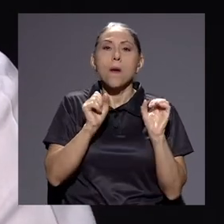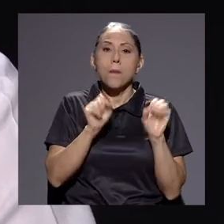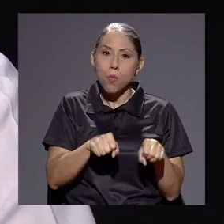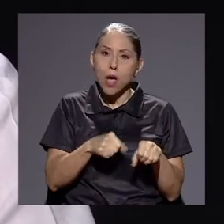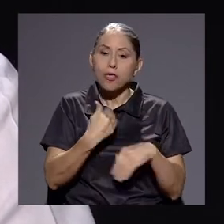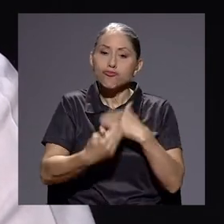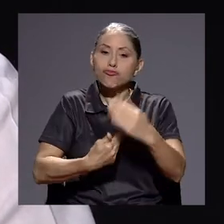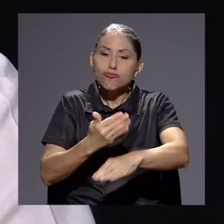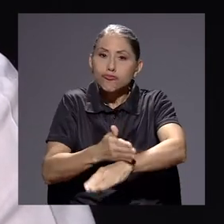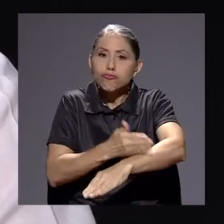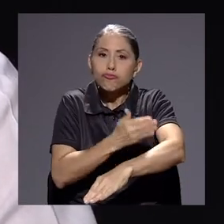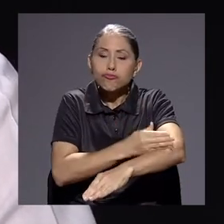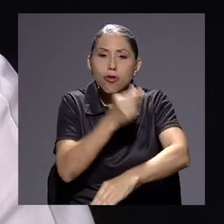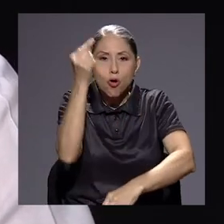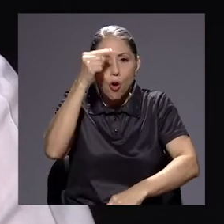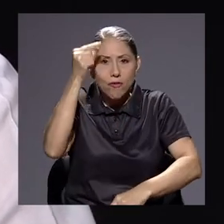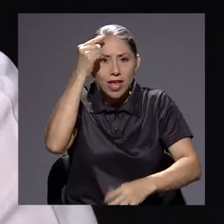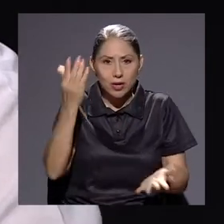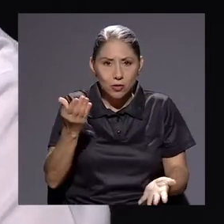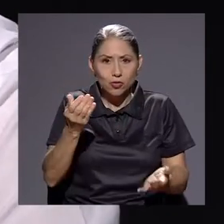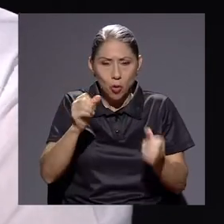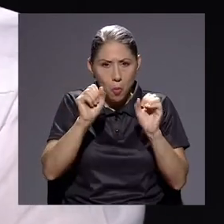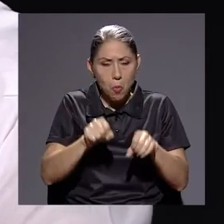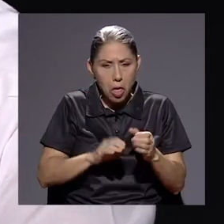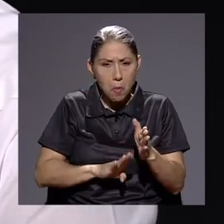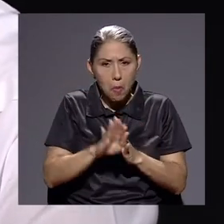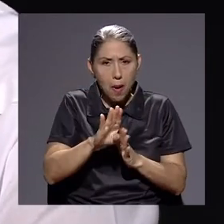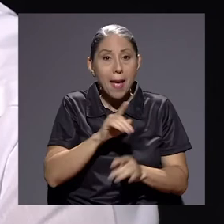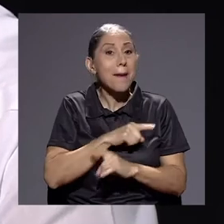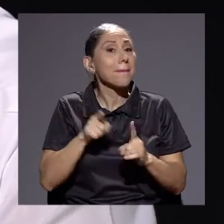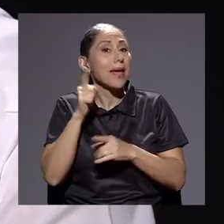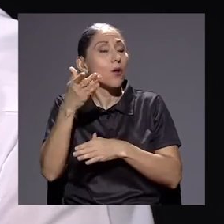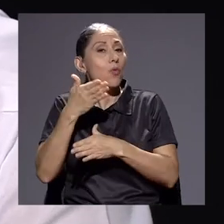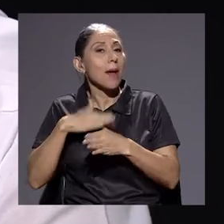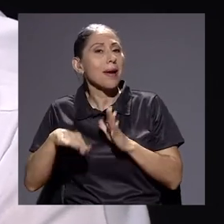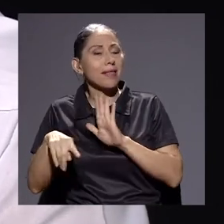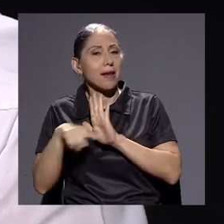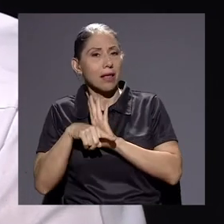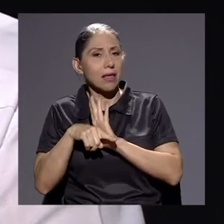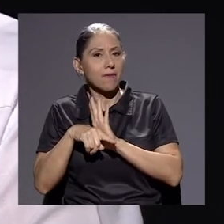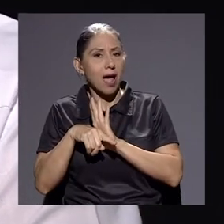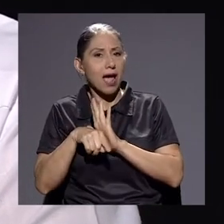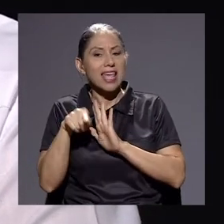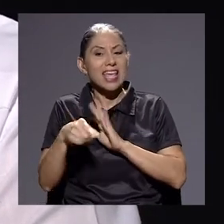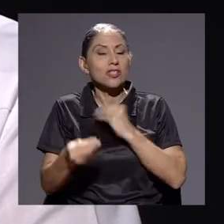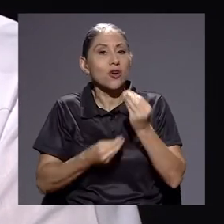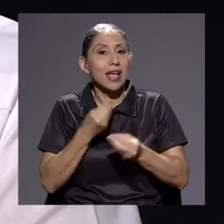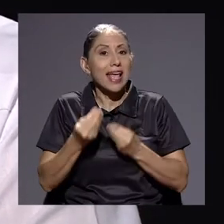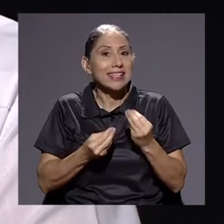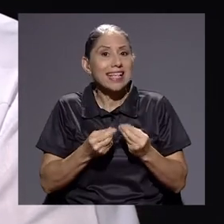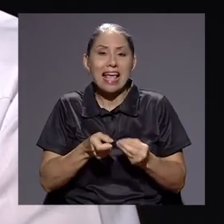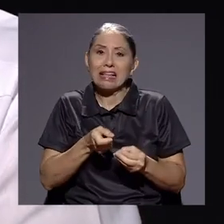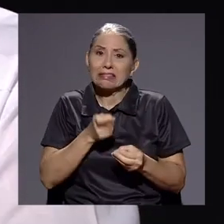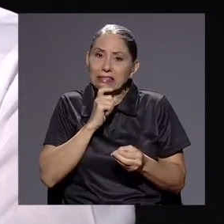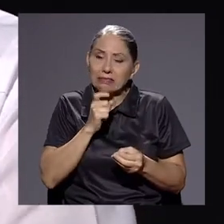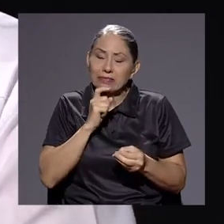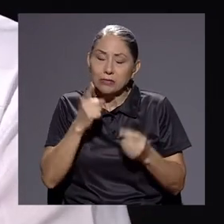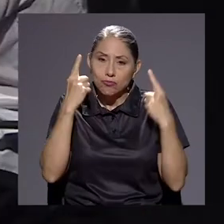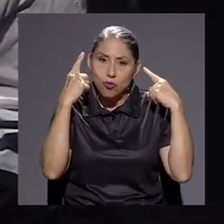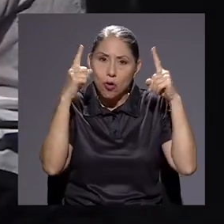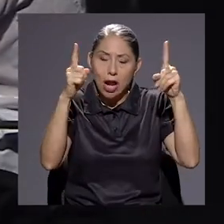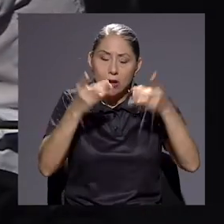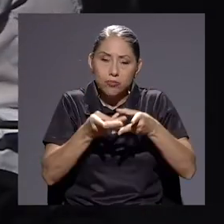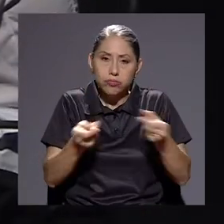recomponer gobiernos o puede definir quién pone gobiernos, pero tiene una parte negativa que hay que ser puesta a llegar a puertos. Y